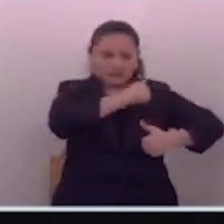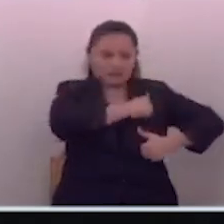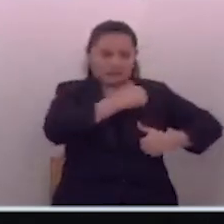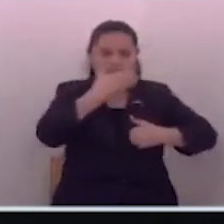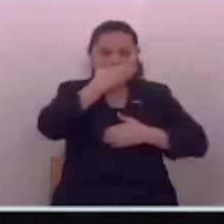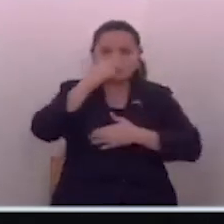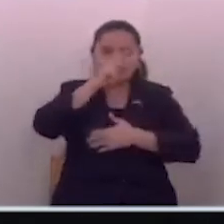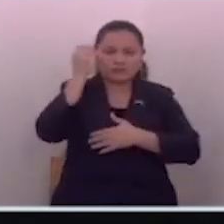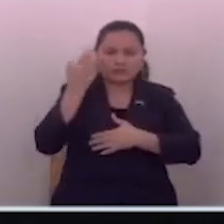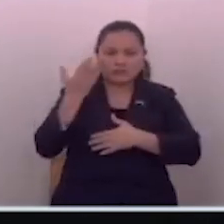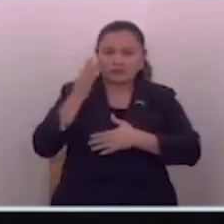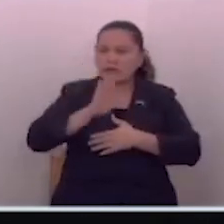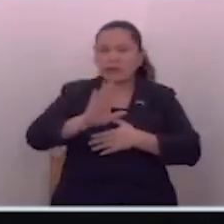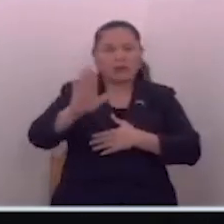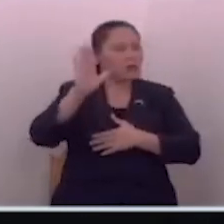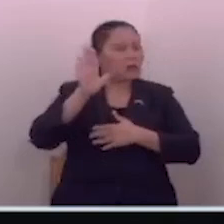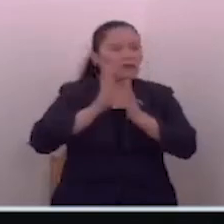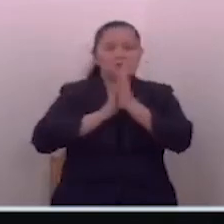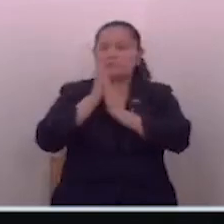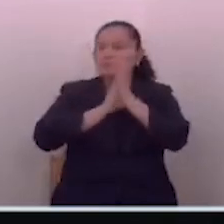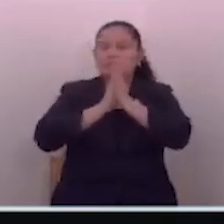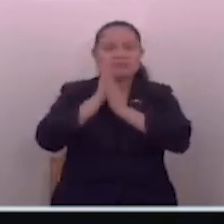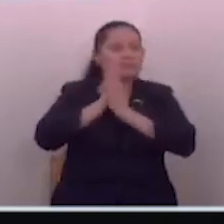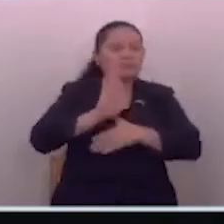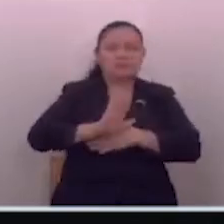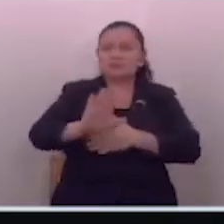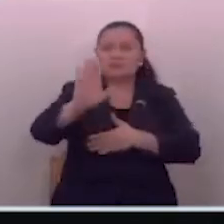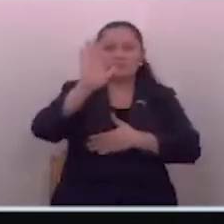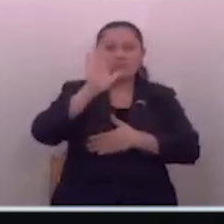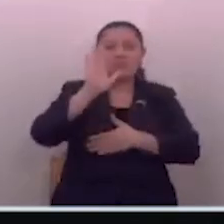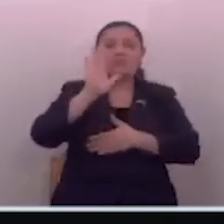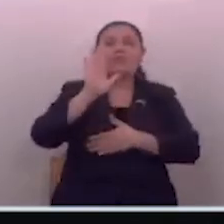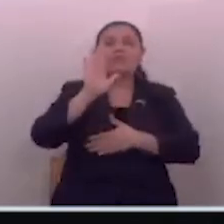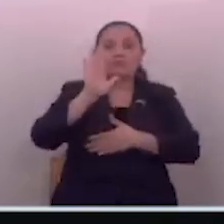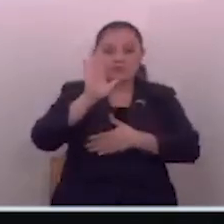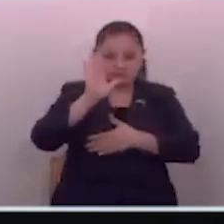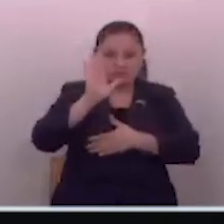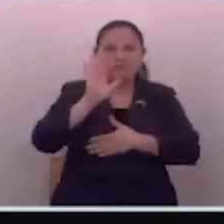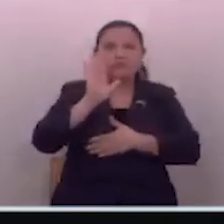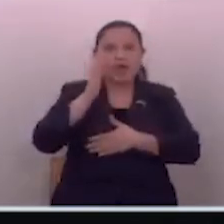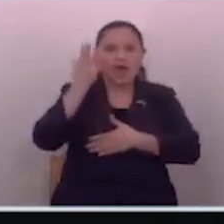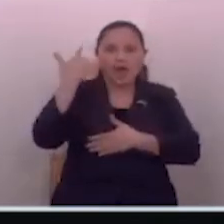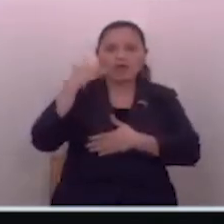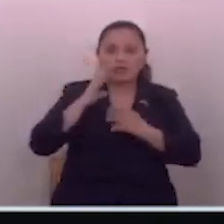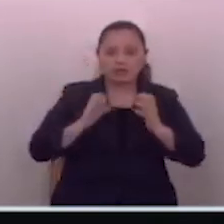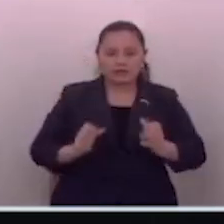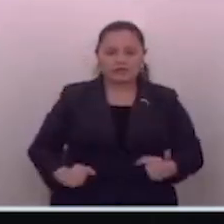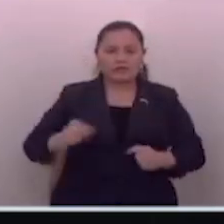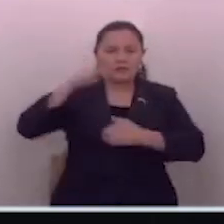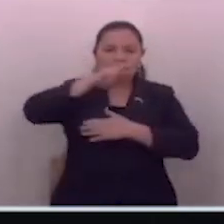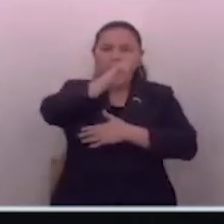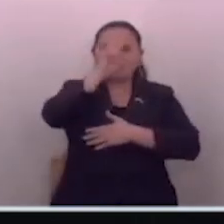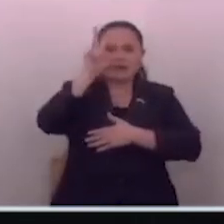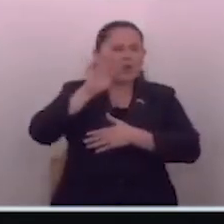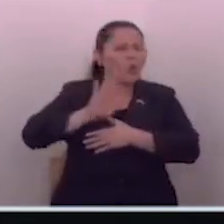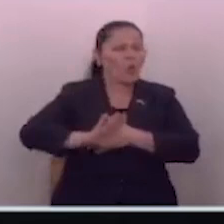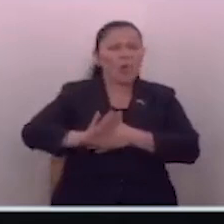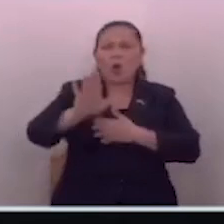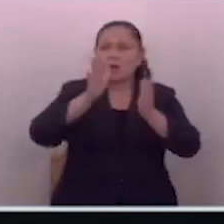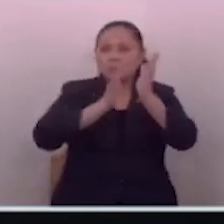Nunca les importó, aún siendo gobierno del FMLN, jamás